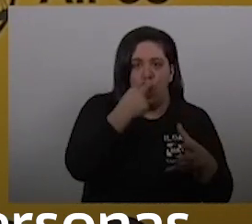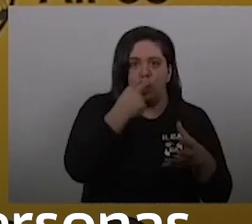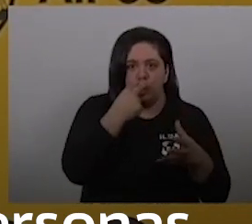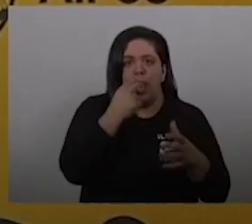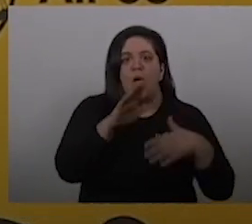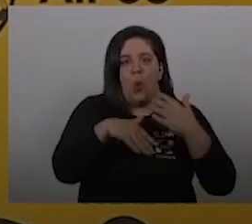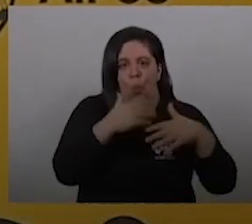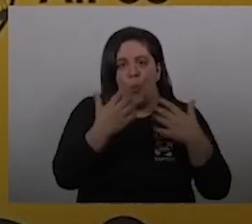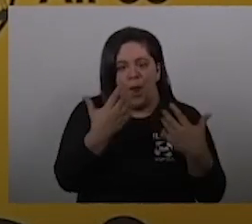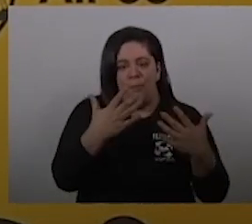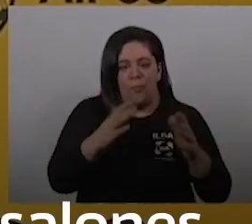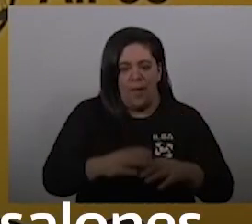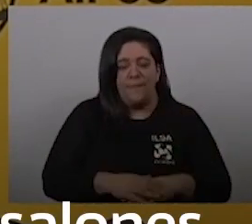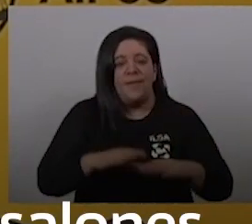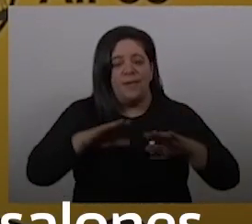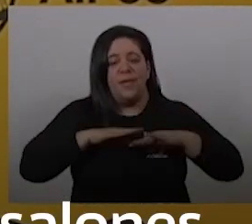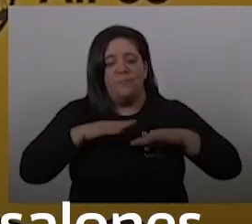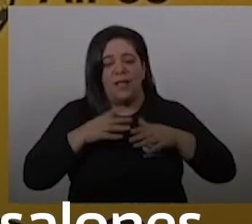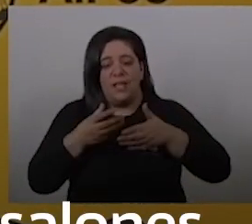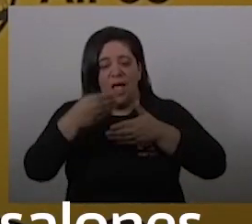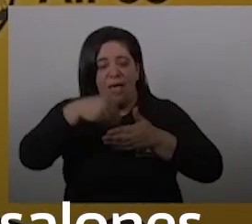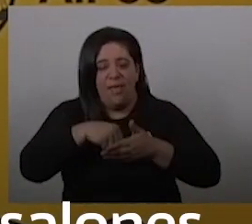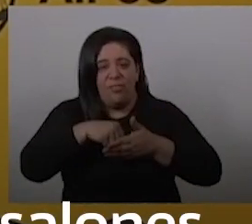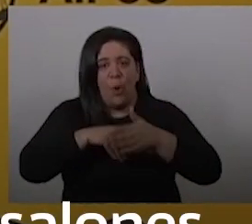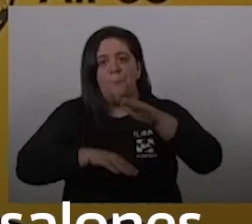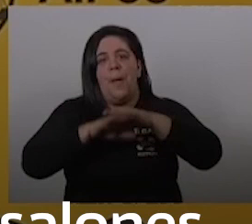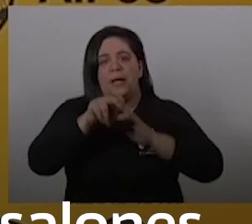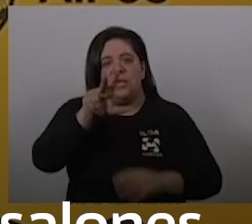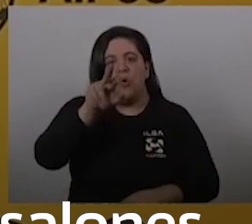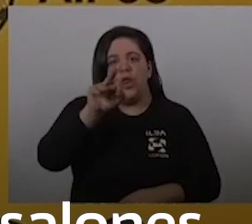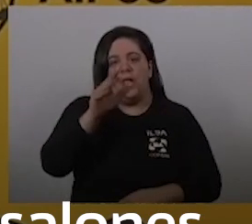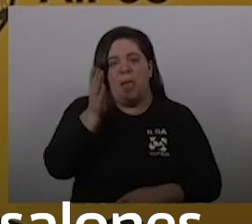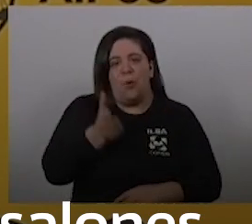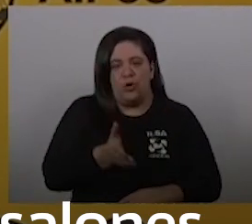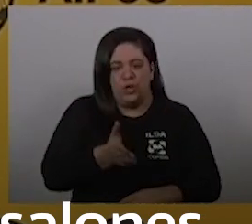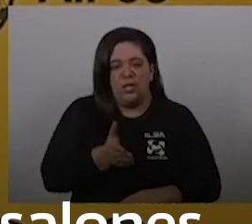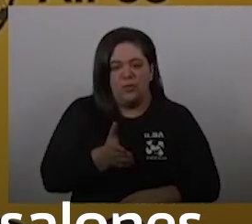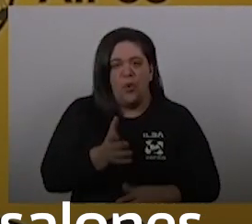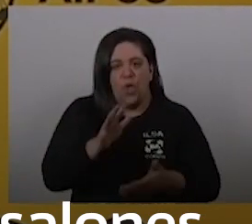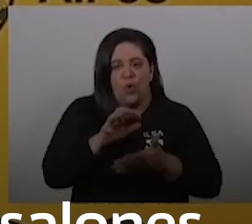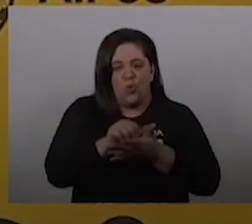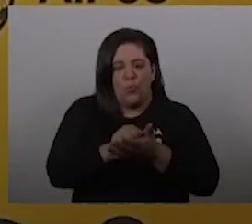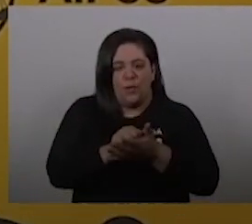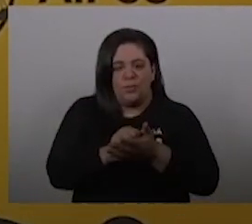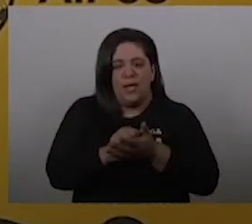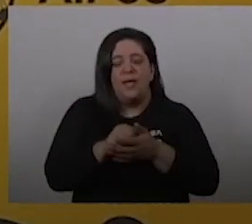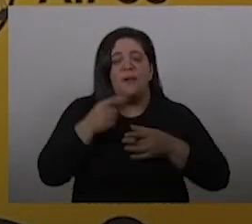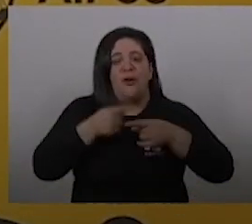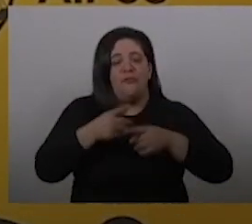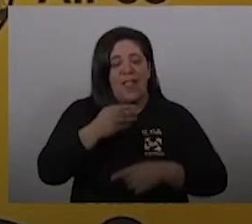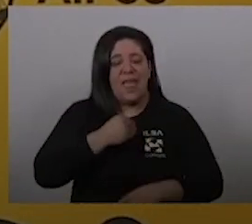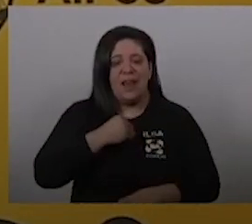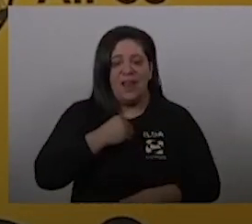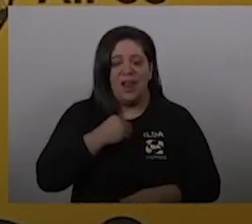Los gimnasios van a poder trabajar al interior con una capacidad máxima del 30%. Y van a poder realizarse celebraciones religiosas en los